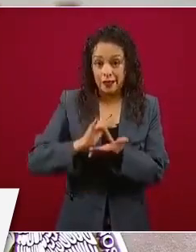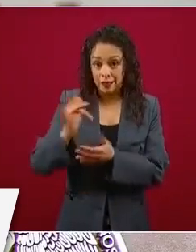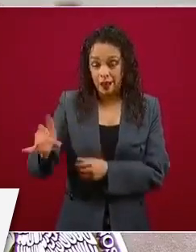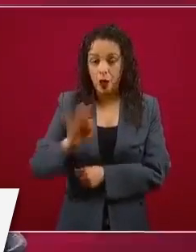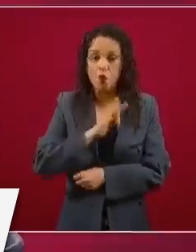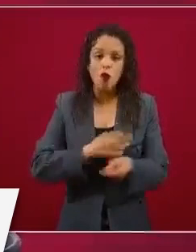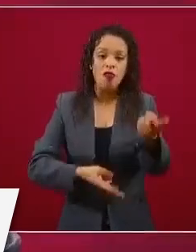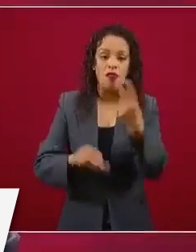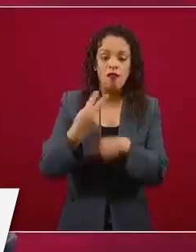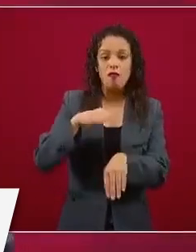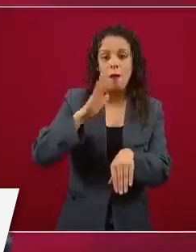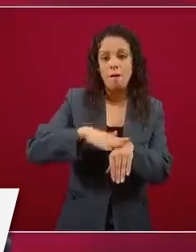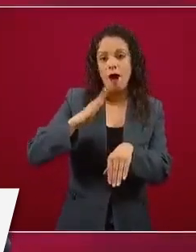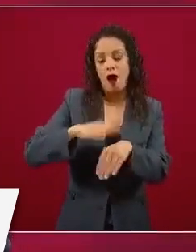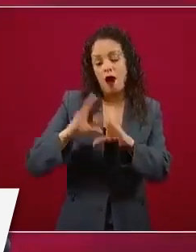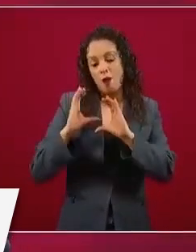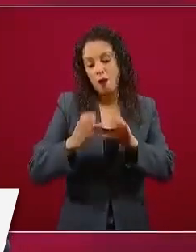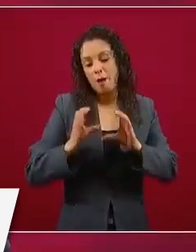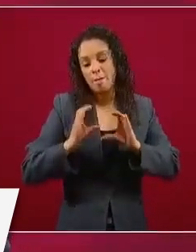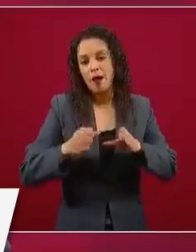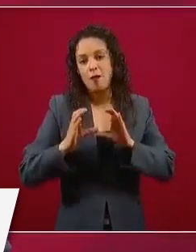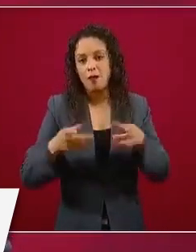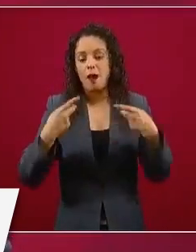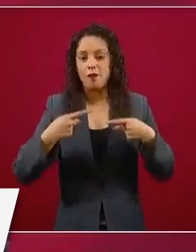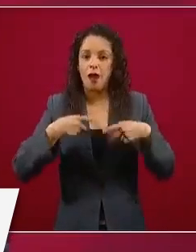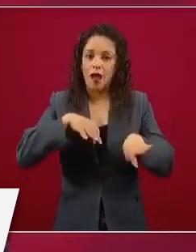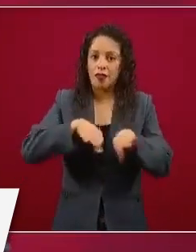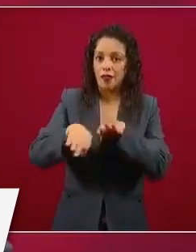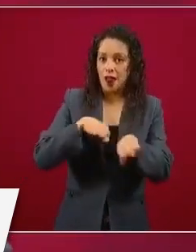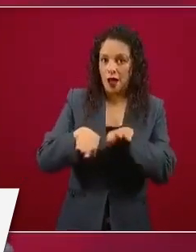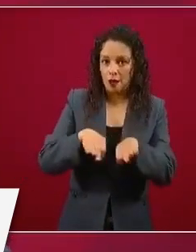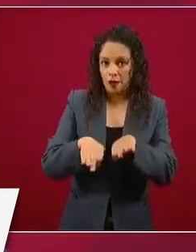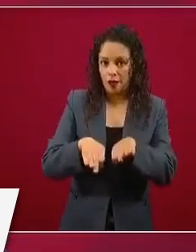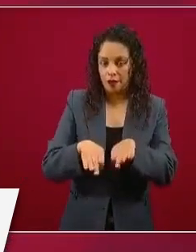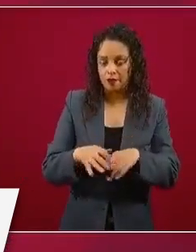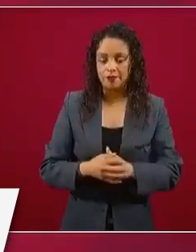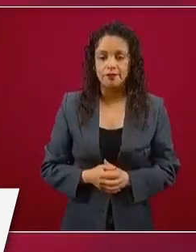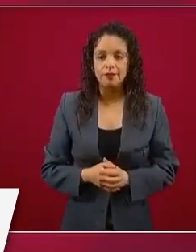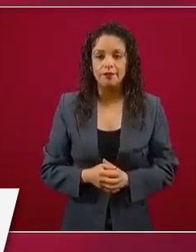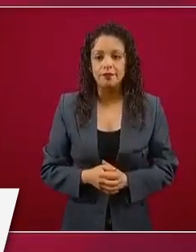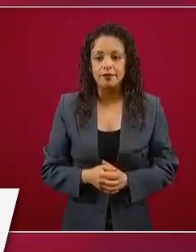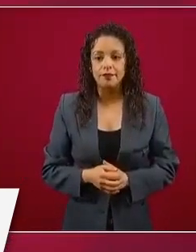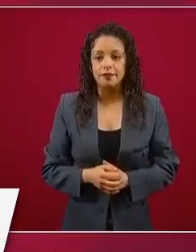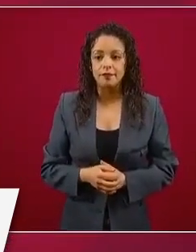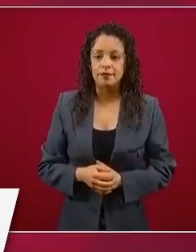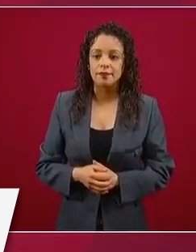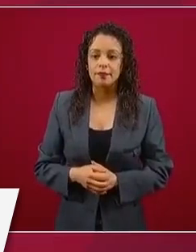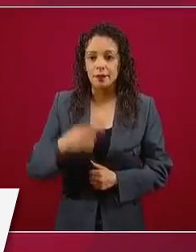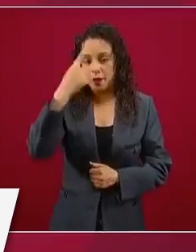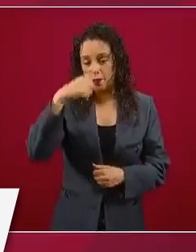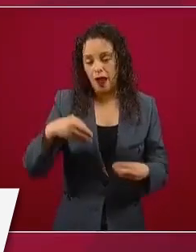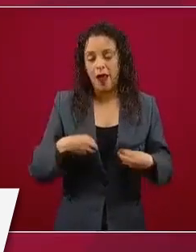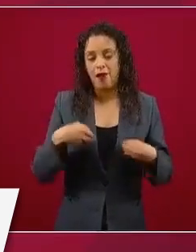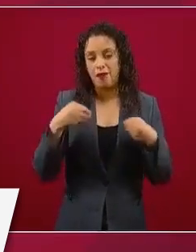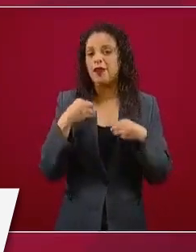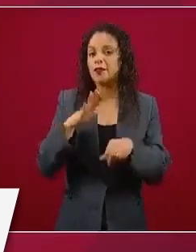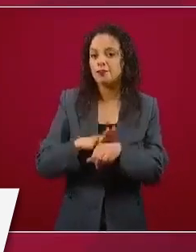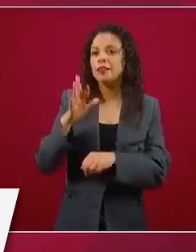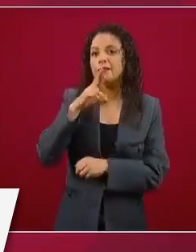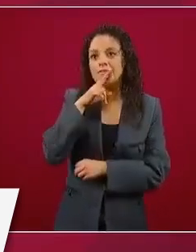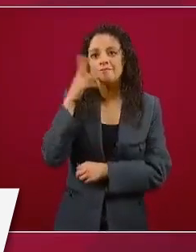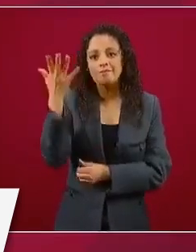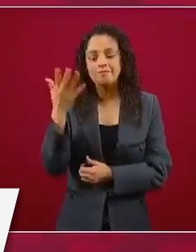y haya bienestar en nuestro país. Es muy importante el que se